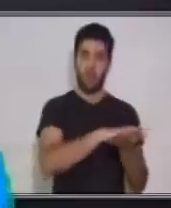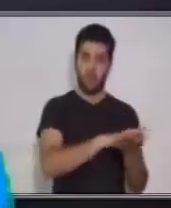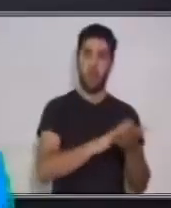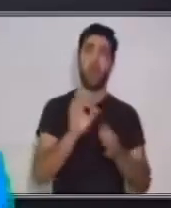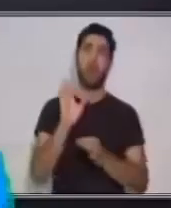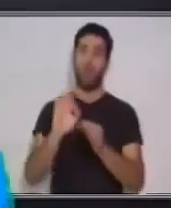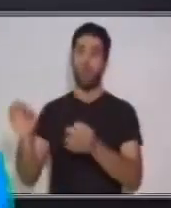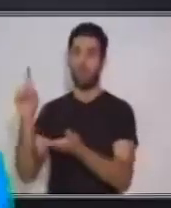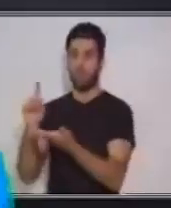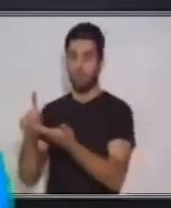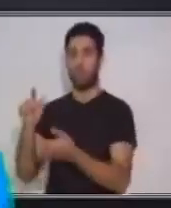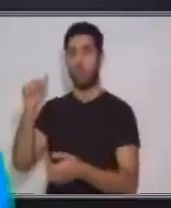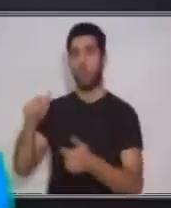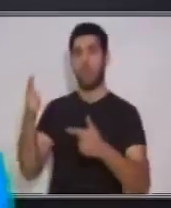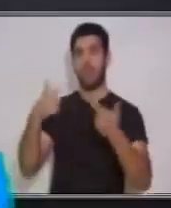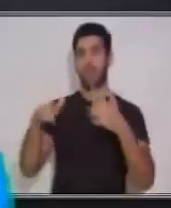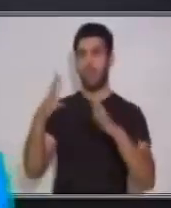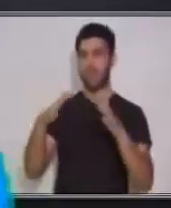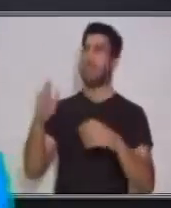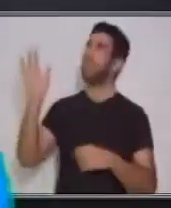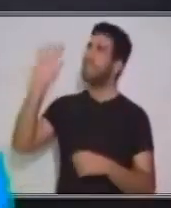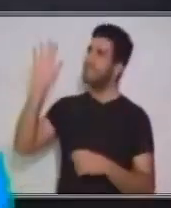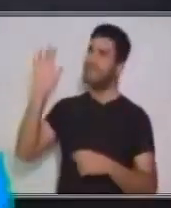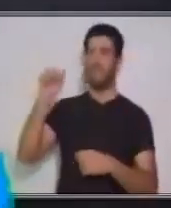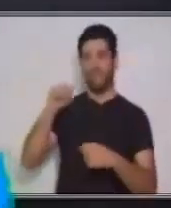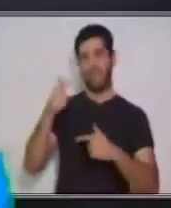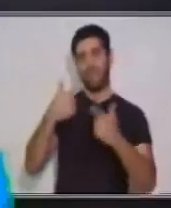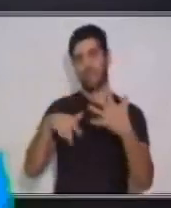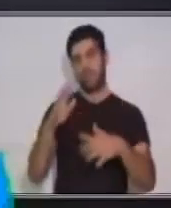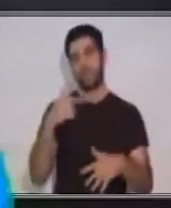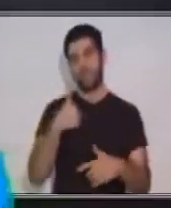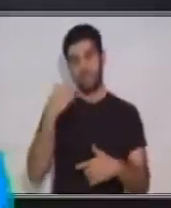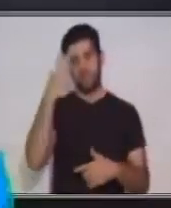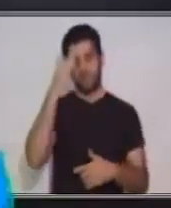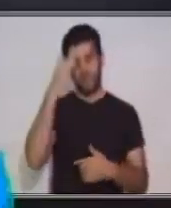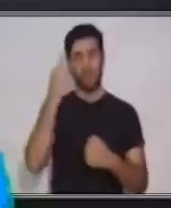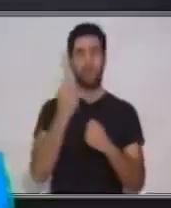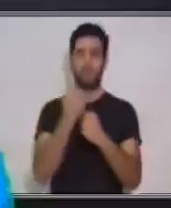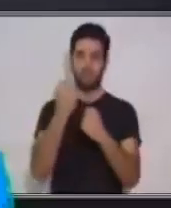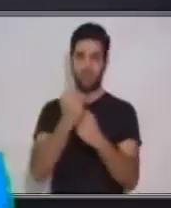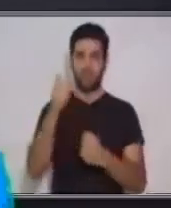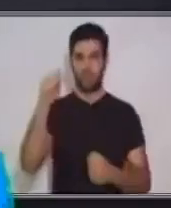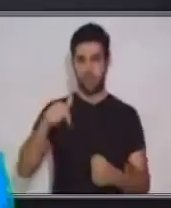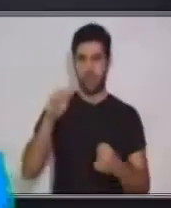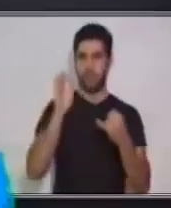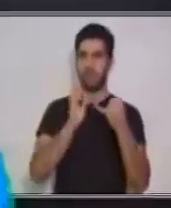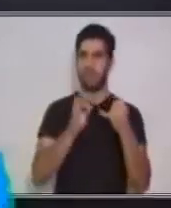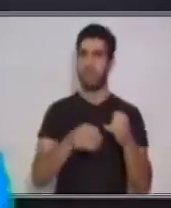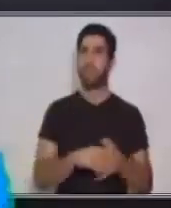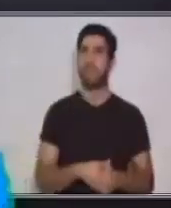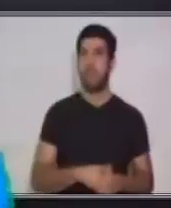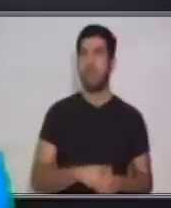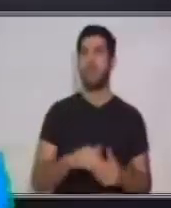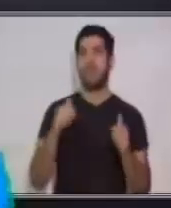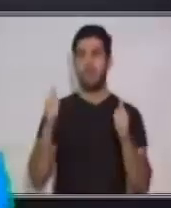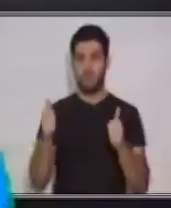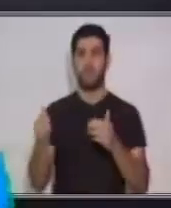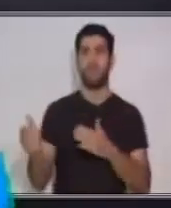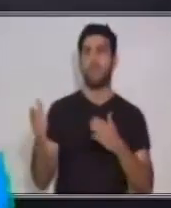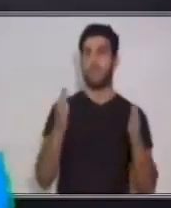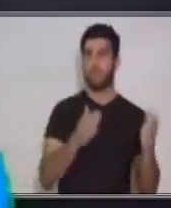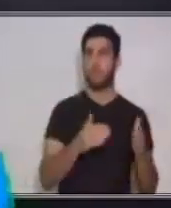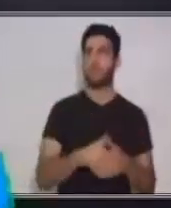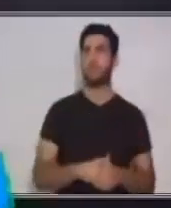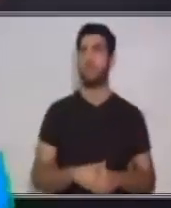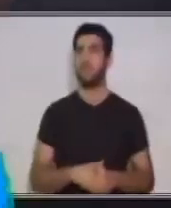en Lengua de Señas tenemos a Pablo. ¿Qué tal Pablo? Mucho gusto verte. Vamos a trabajar la comprensión analítica con el siguiente ejercicio.